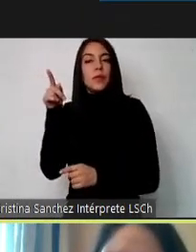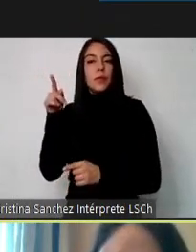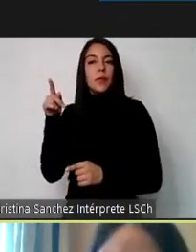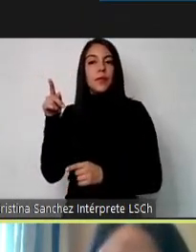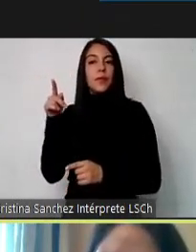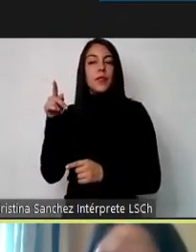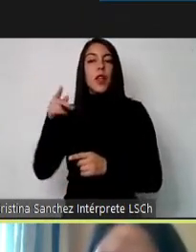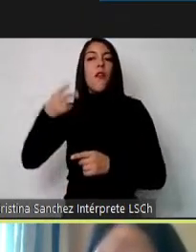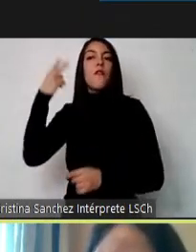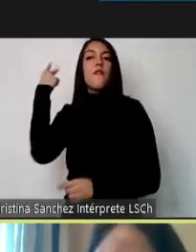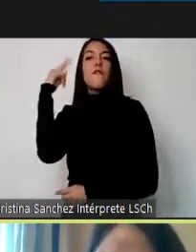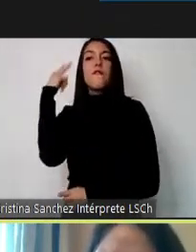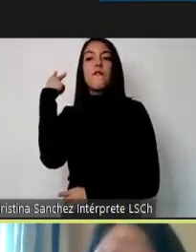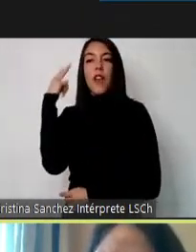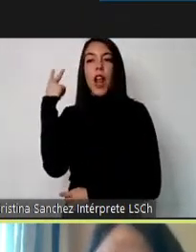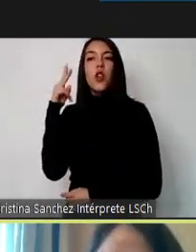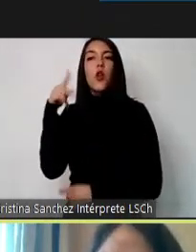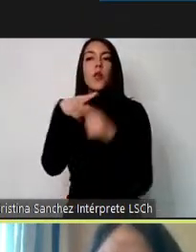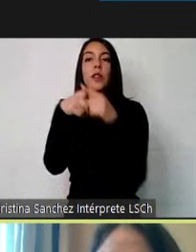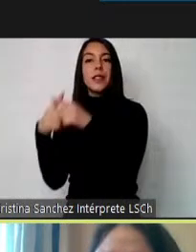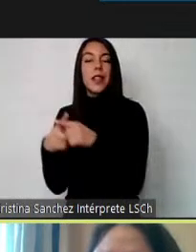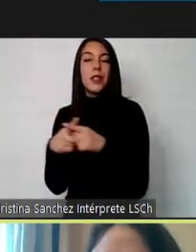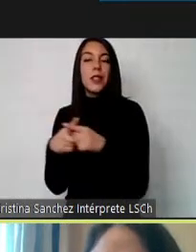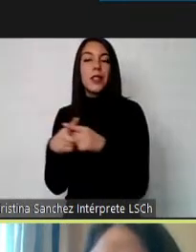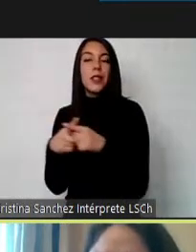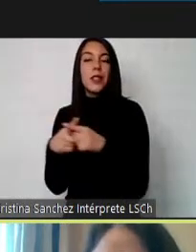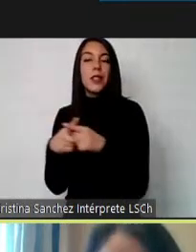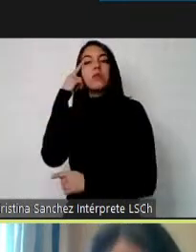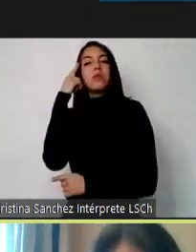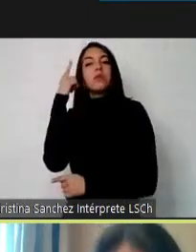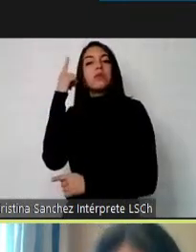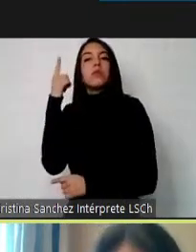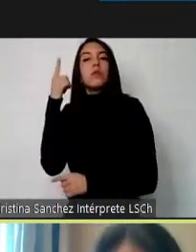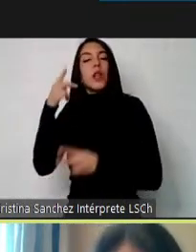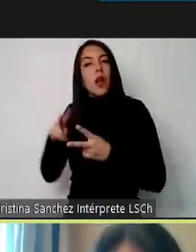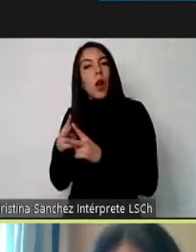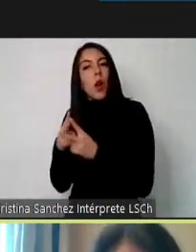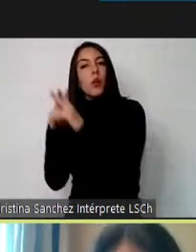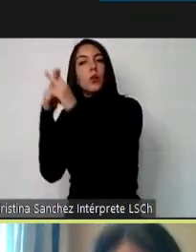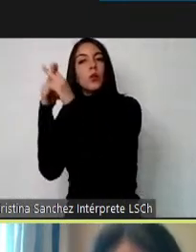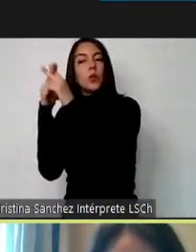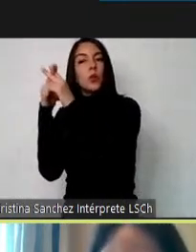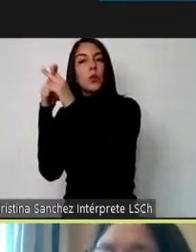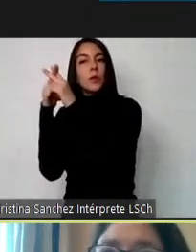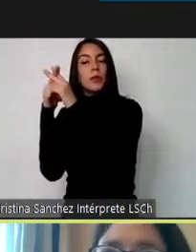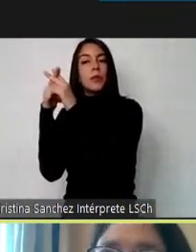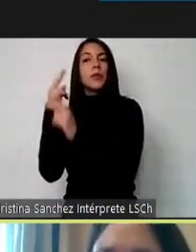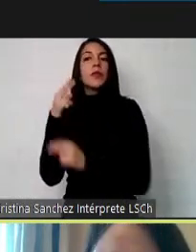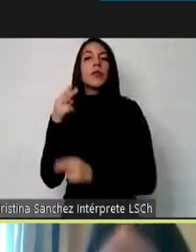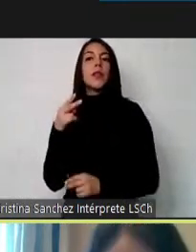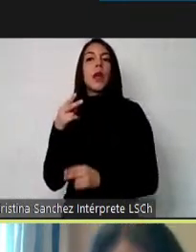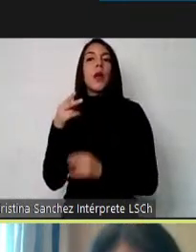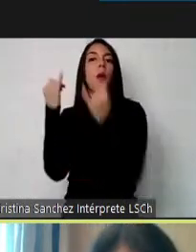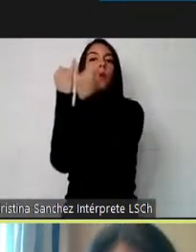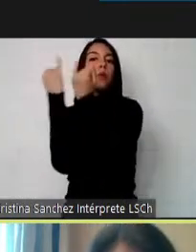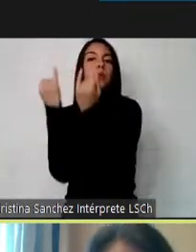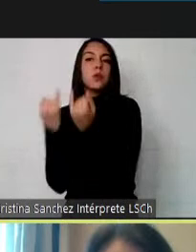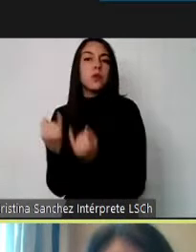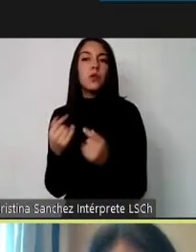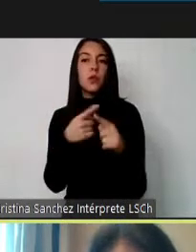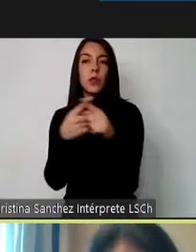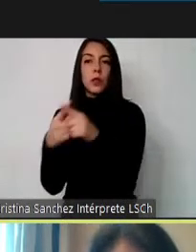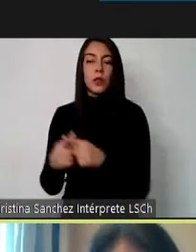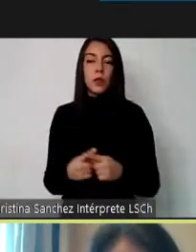son los valores que esa sociedad aspira a construir y a reproducir, son los modelos de sociedad.